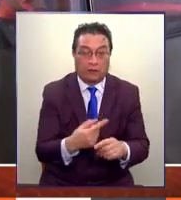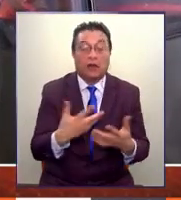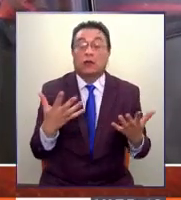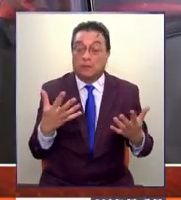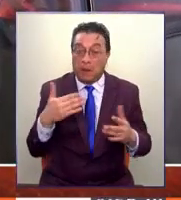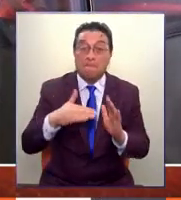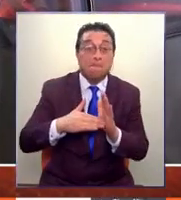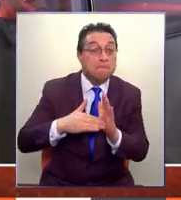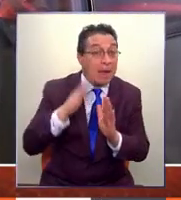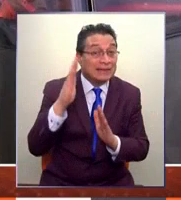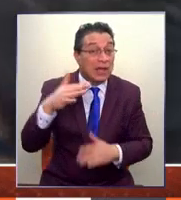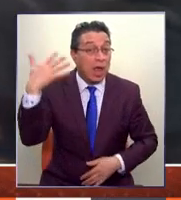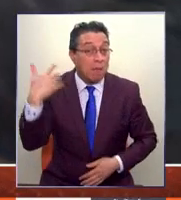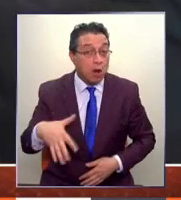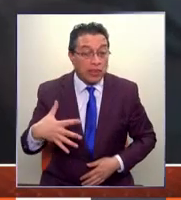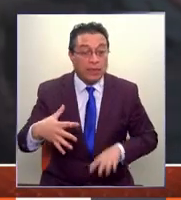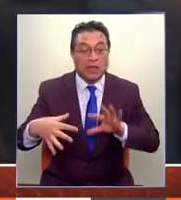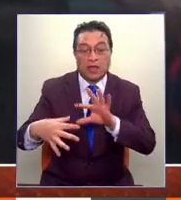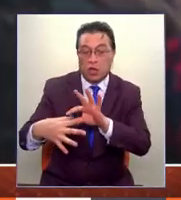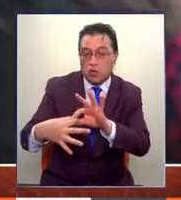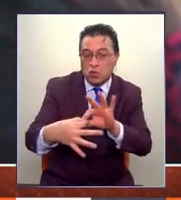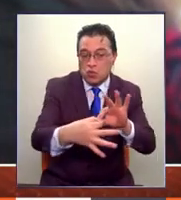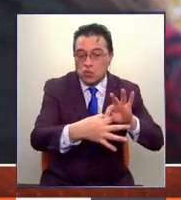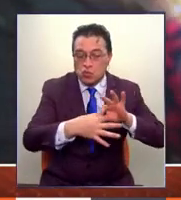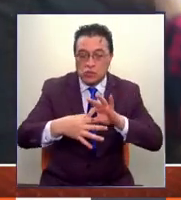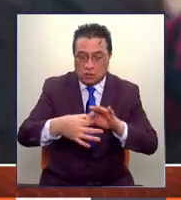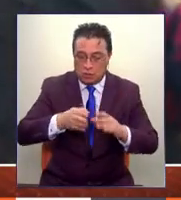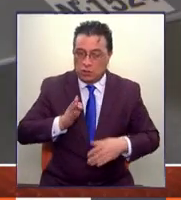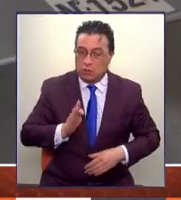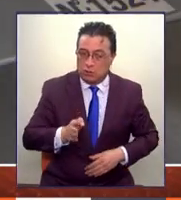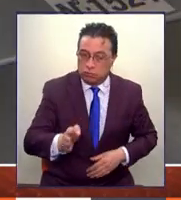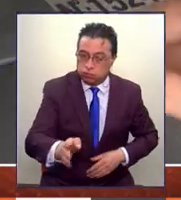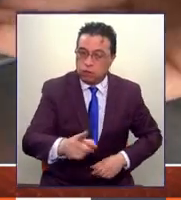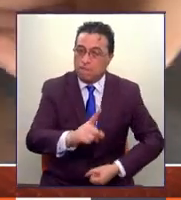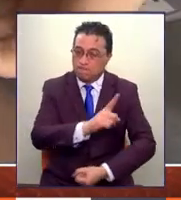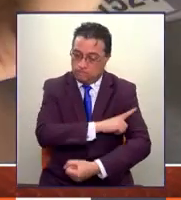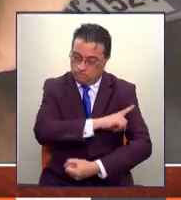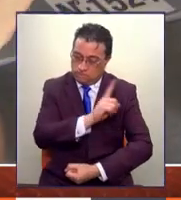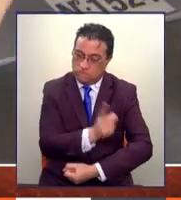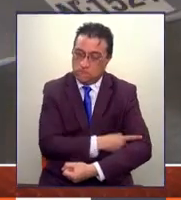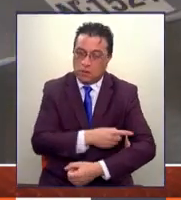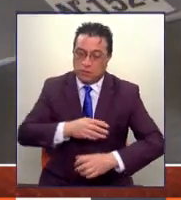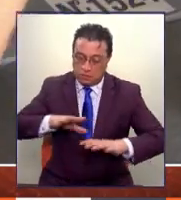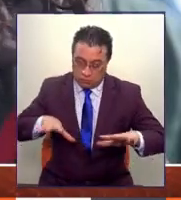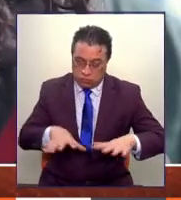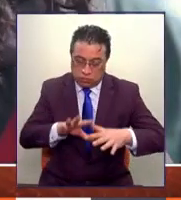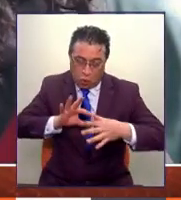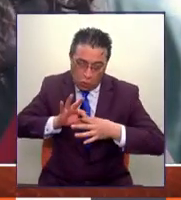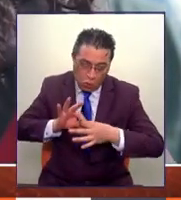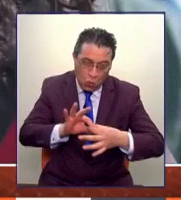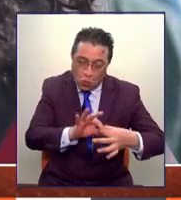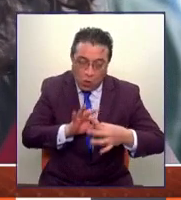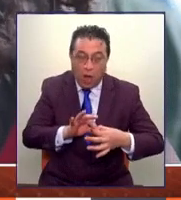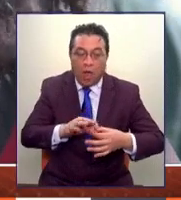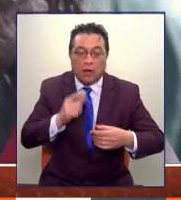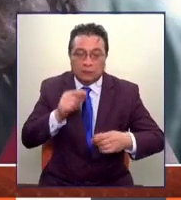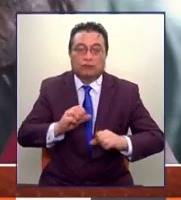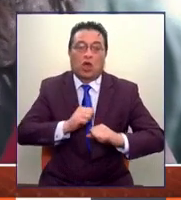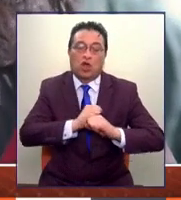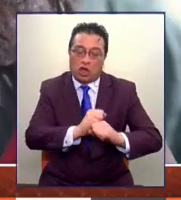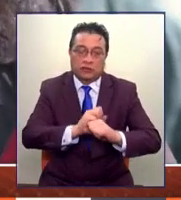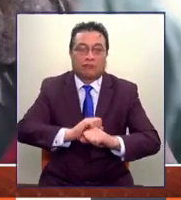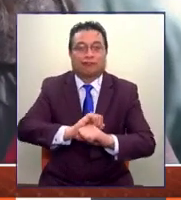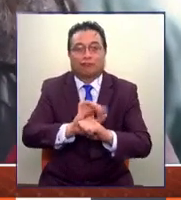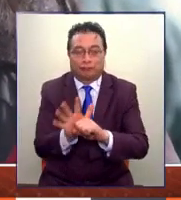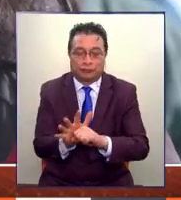primordial acá es la unidad para ir hacia adelante y enfrentar con fuerza y con unidad, valga la redundancia, esta pandemia, y sobre